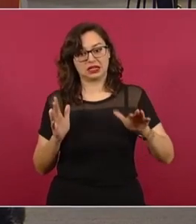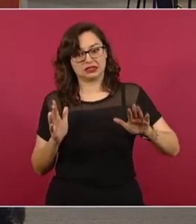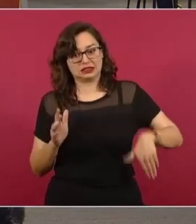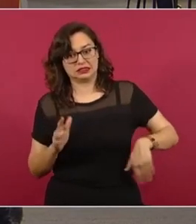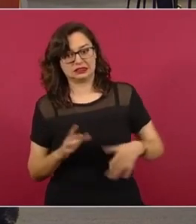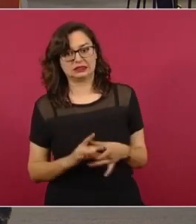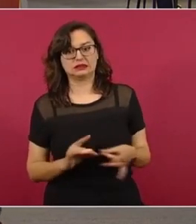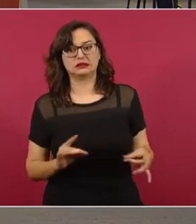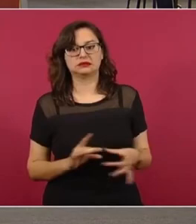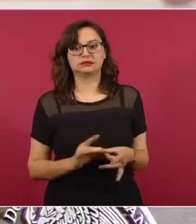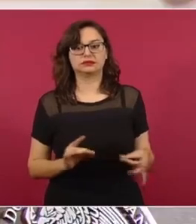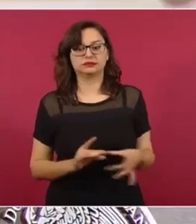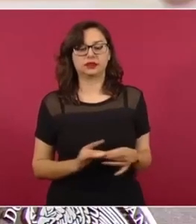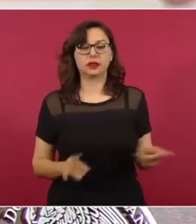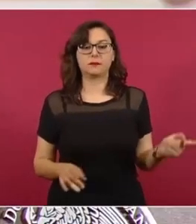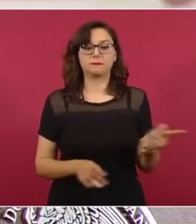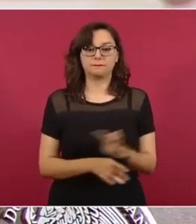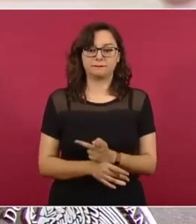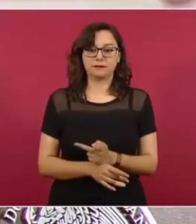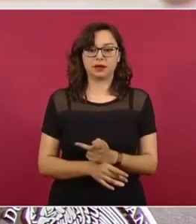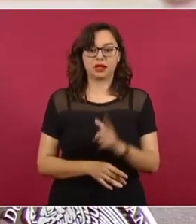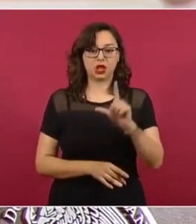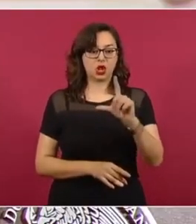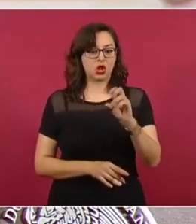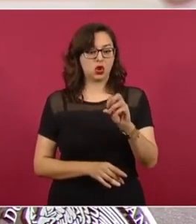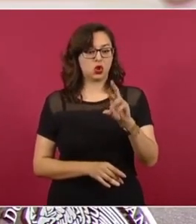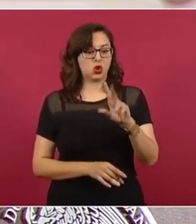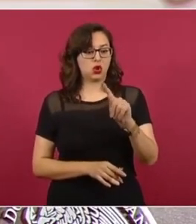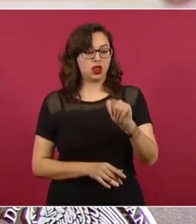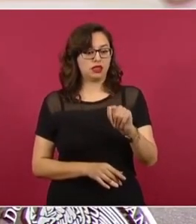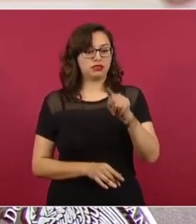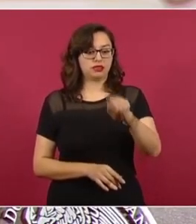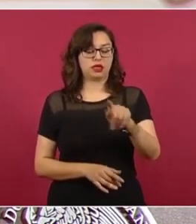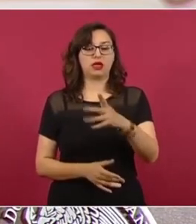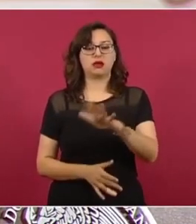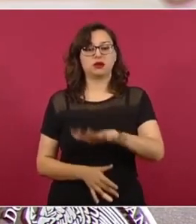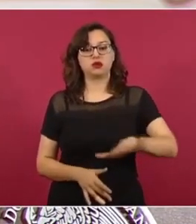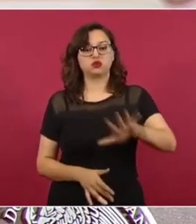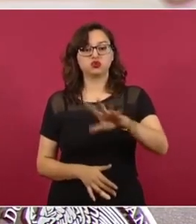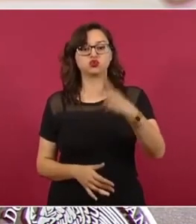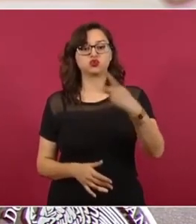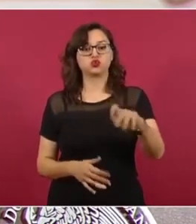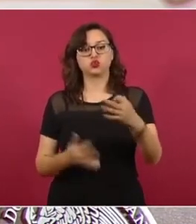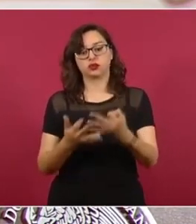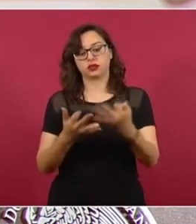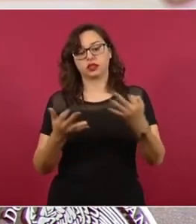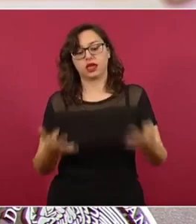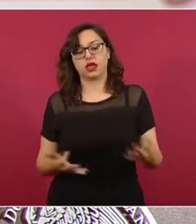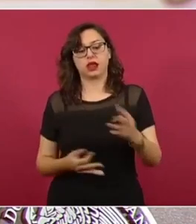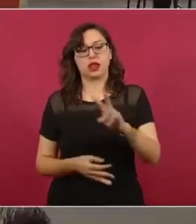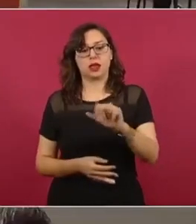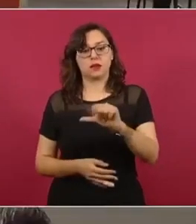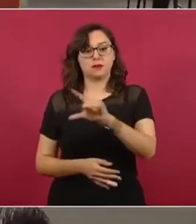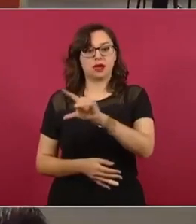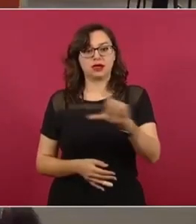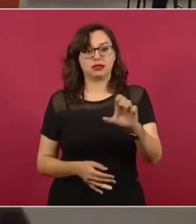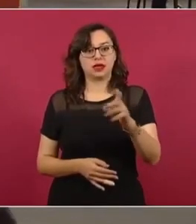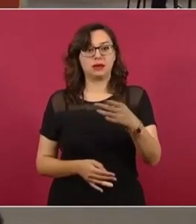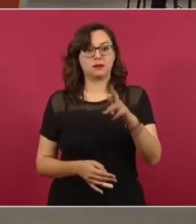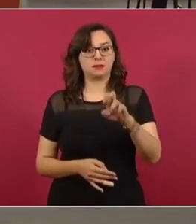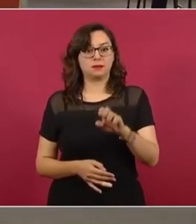una propiedad de Valle de Bravo de Carlos Loret. Aquí mostramos, si me pueden empezar a pasar el video, por favor,